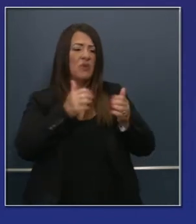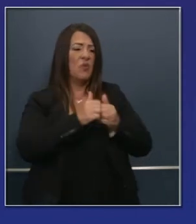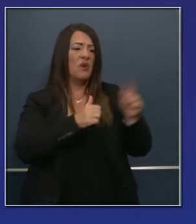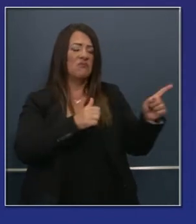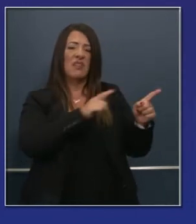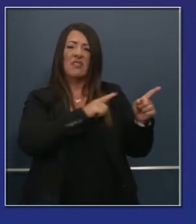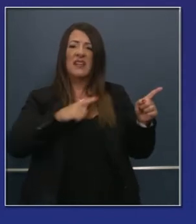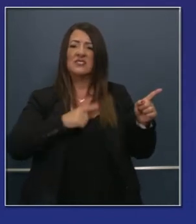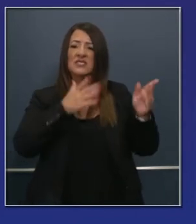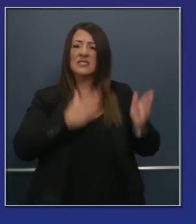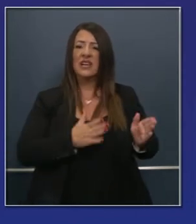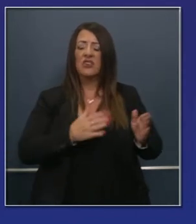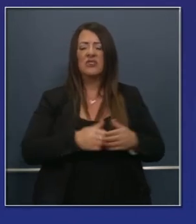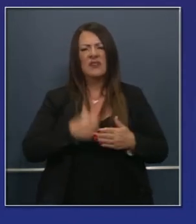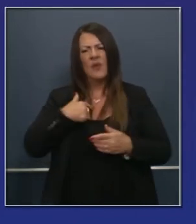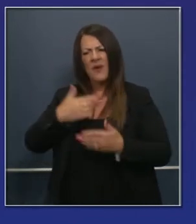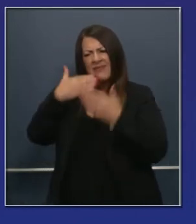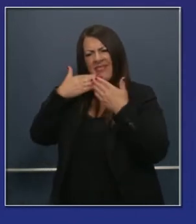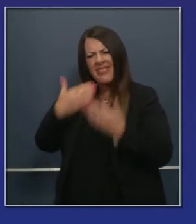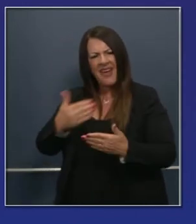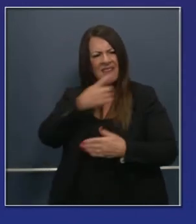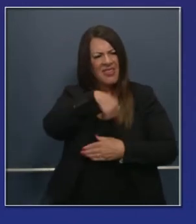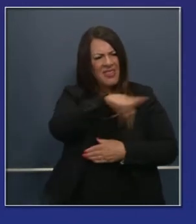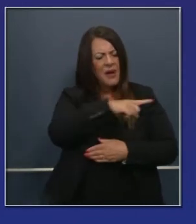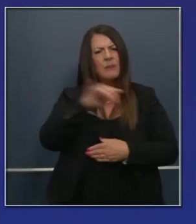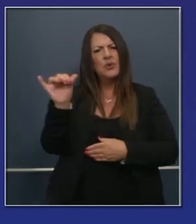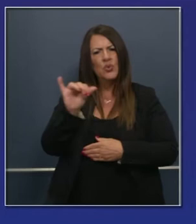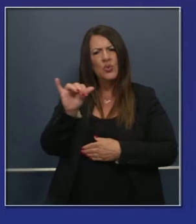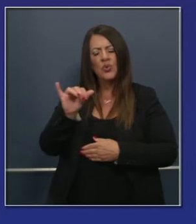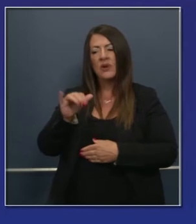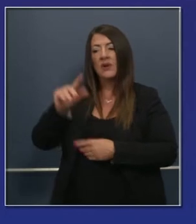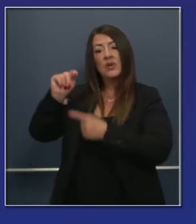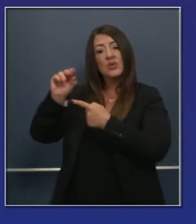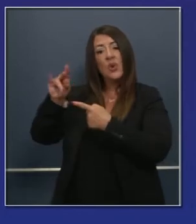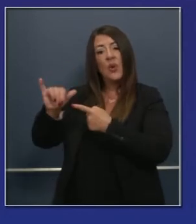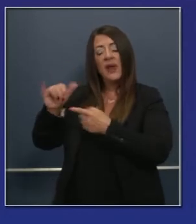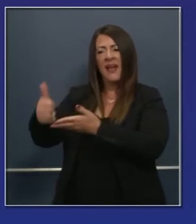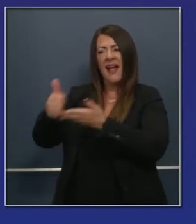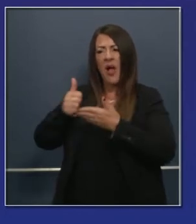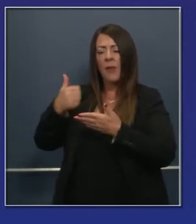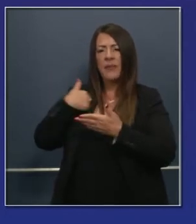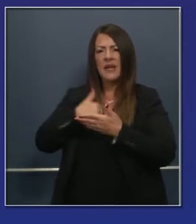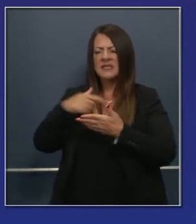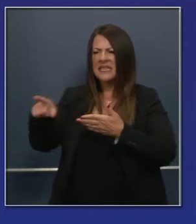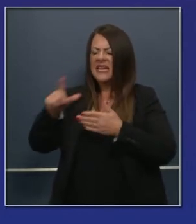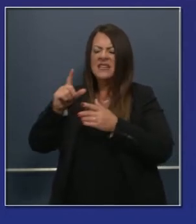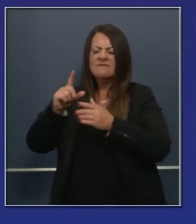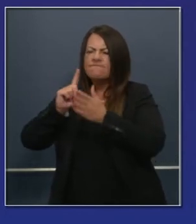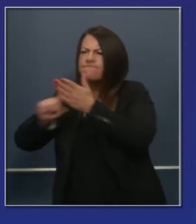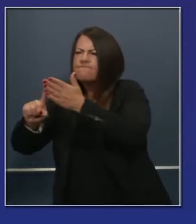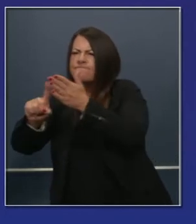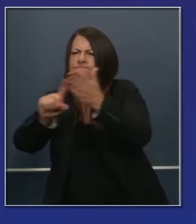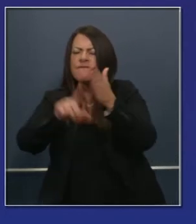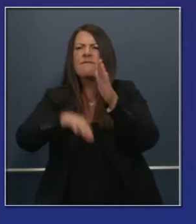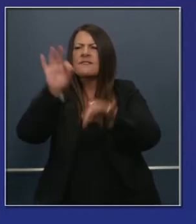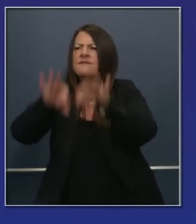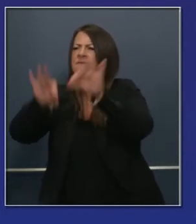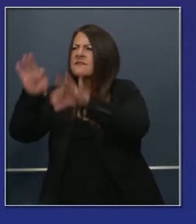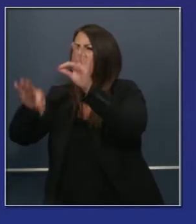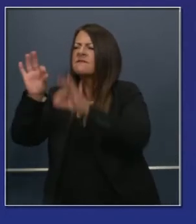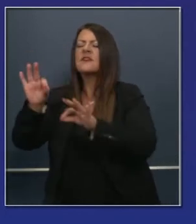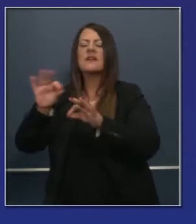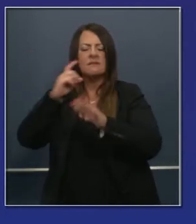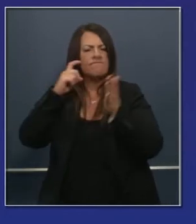clave en la legislatura, a los cuales quiero agradecer también por su participación. Él nos ha ayudado no solamente a procurar y a identificar la